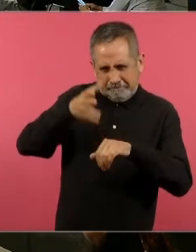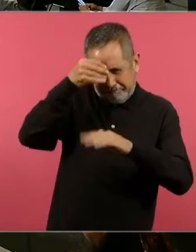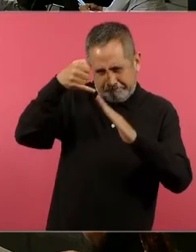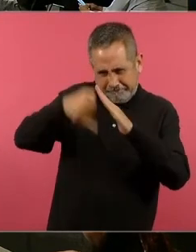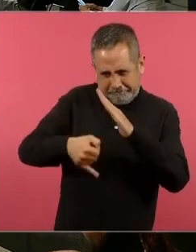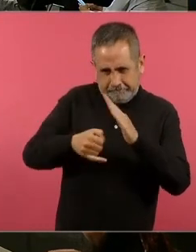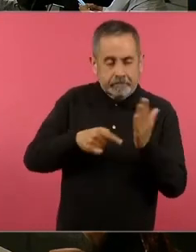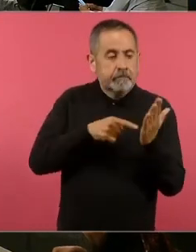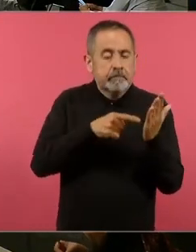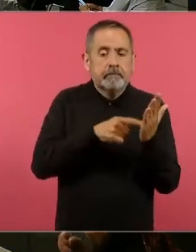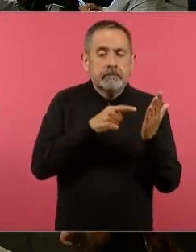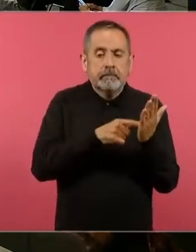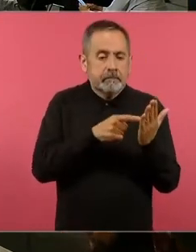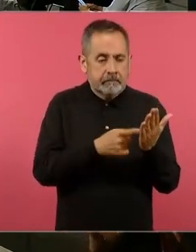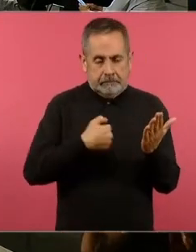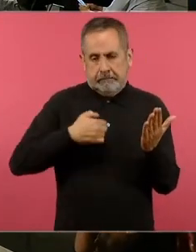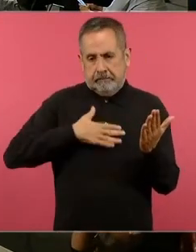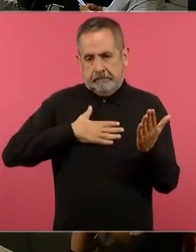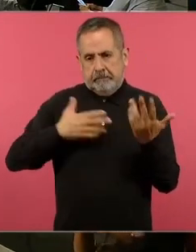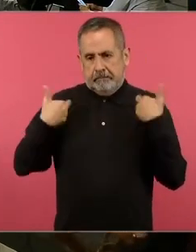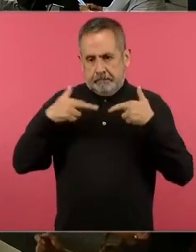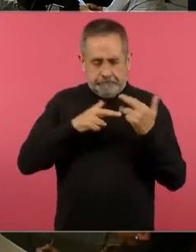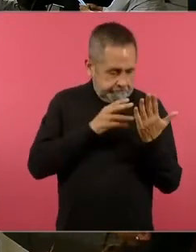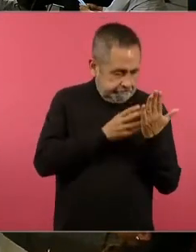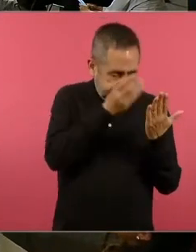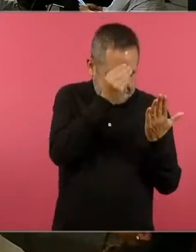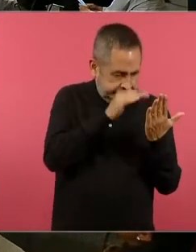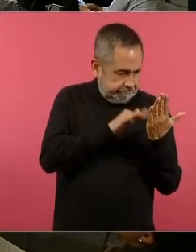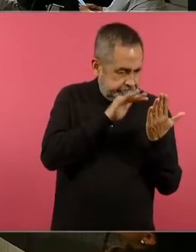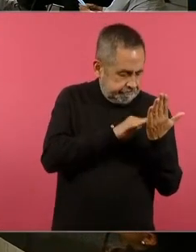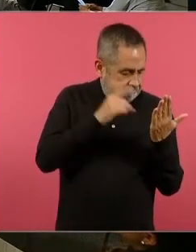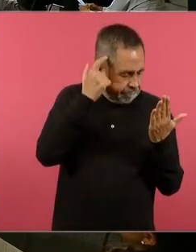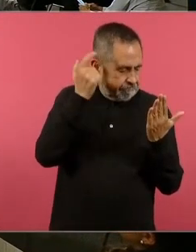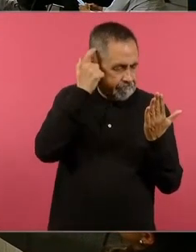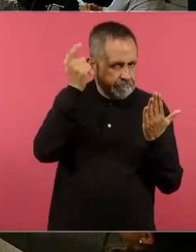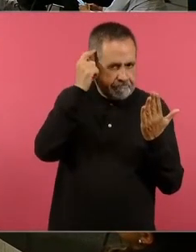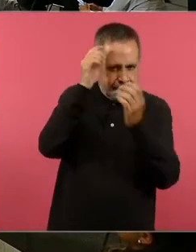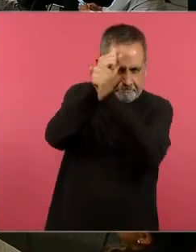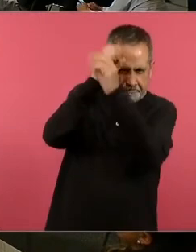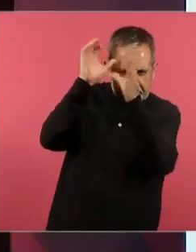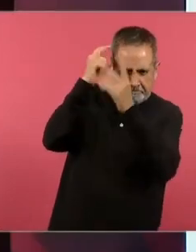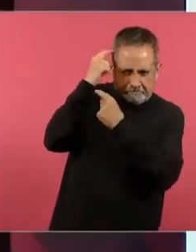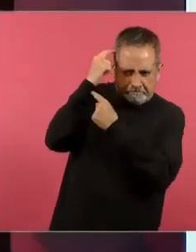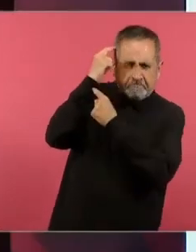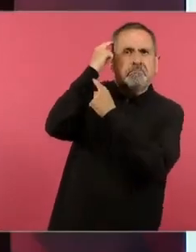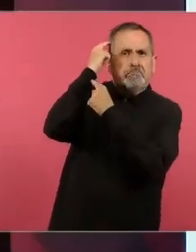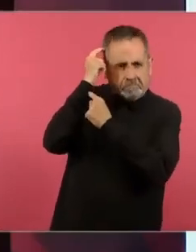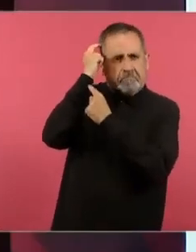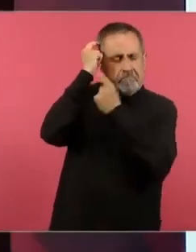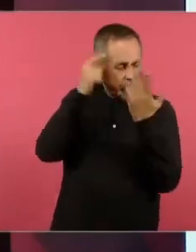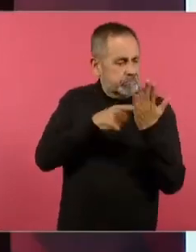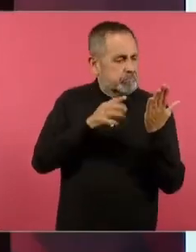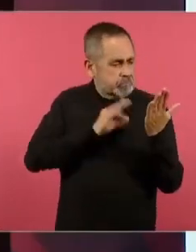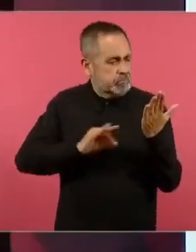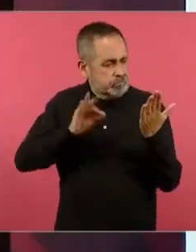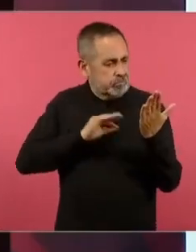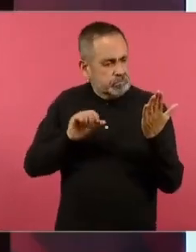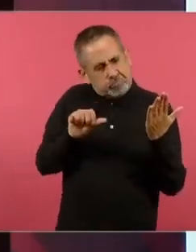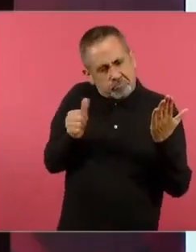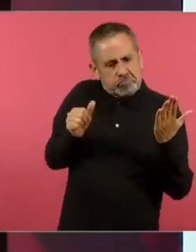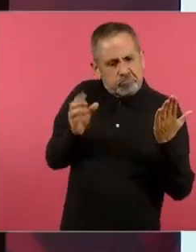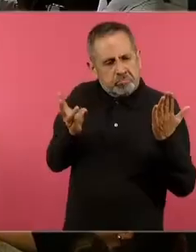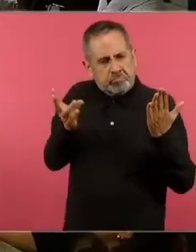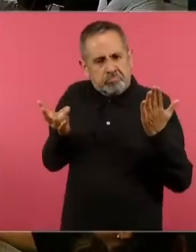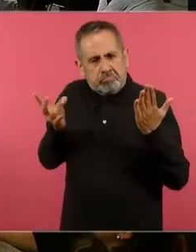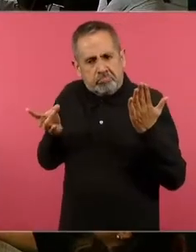que es una sección para el maestro para que el maestro pueda en esa parte decir puedo yo trabajar este